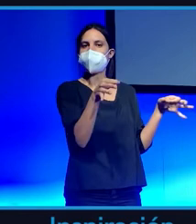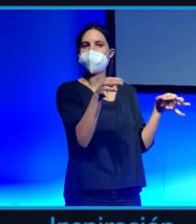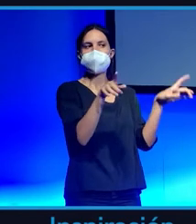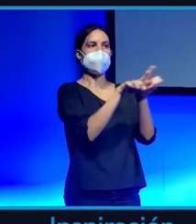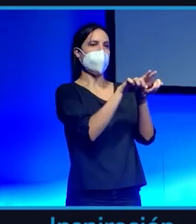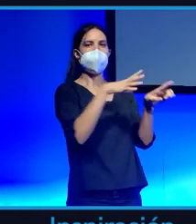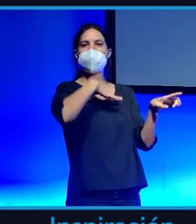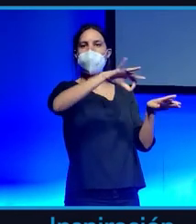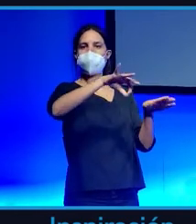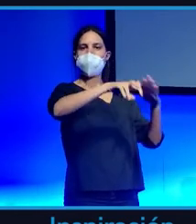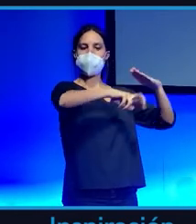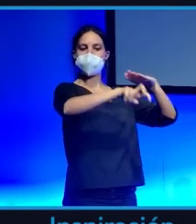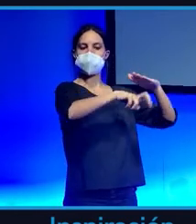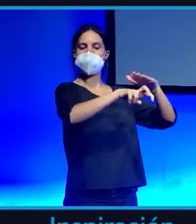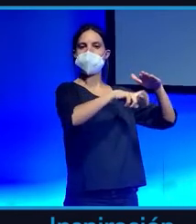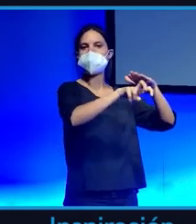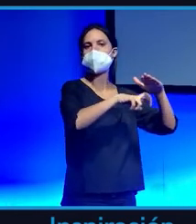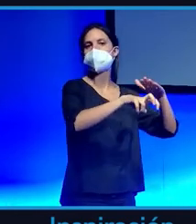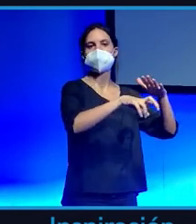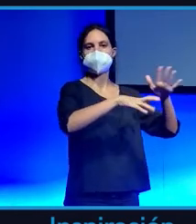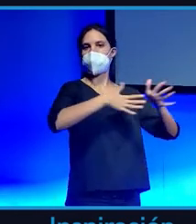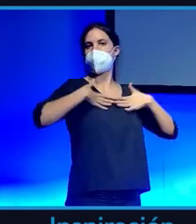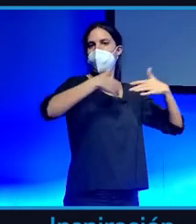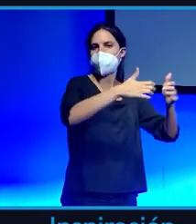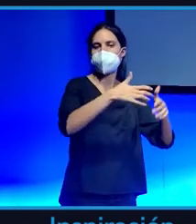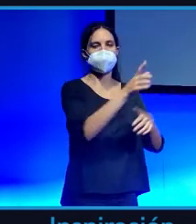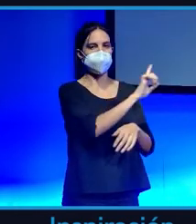pueda imprimir a gusto de alguien que decide imprimir monedas a lo loco.